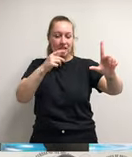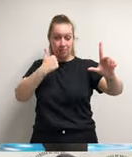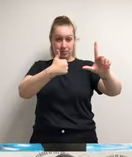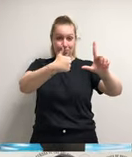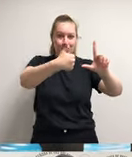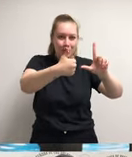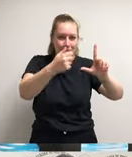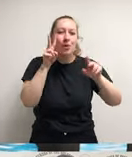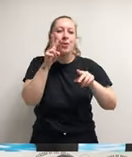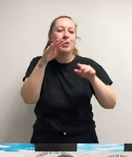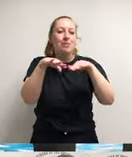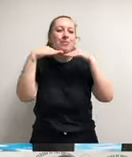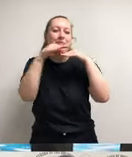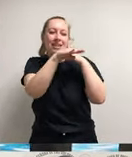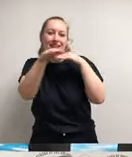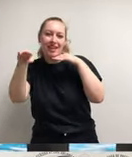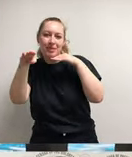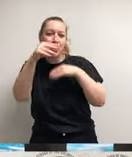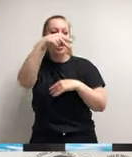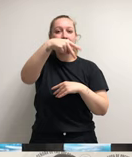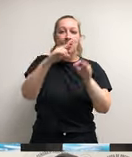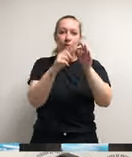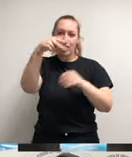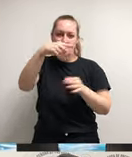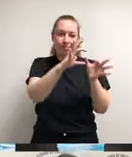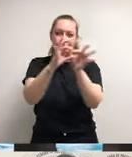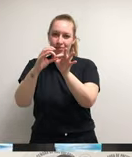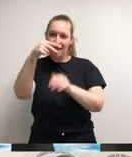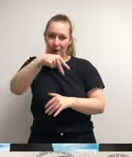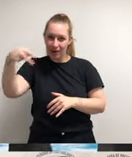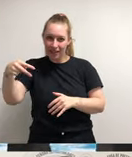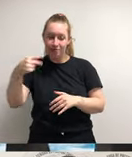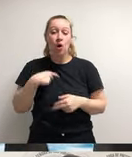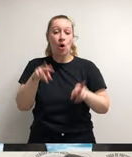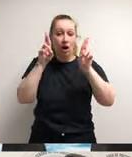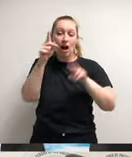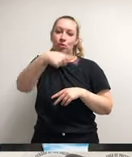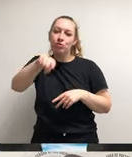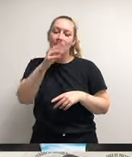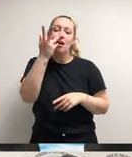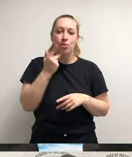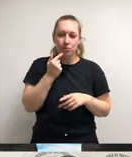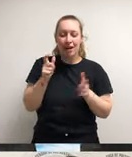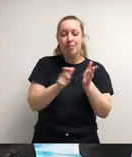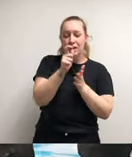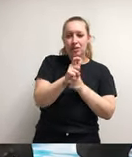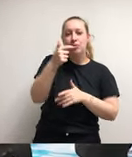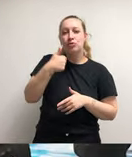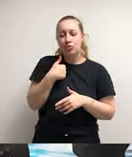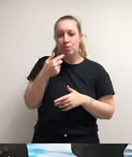referencia justamente en Ecuador, en Neuquén. Y nada, espero que les guste y en Instagram salgo como Cider, porque si me quieren buscar.